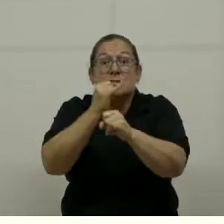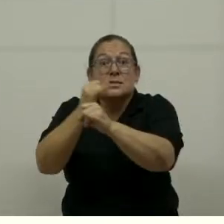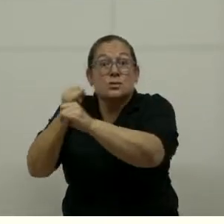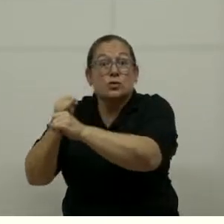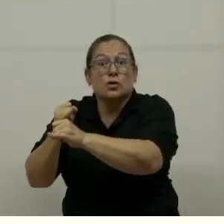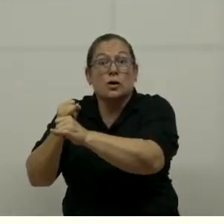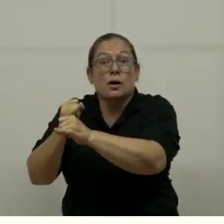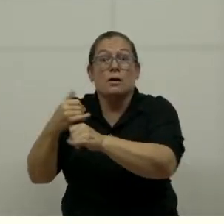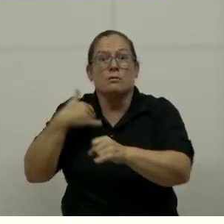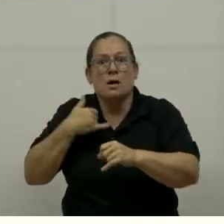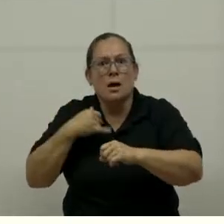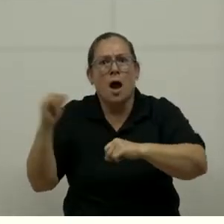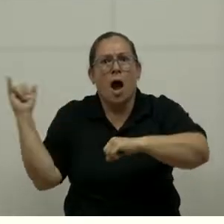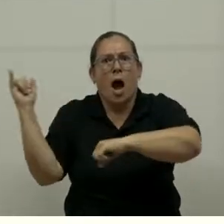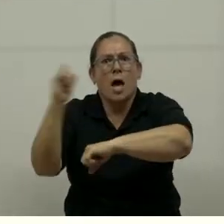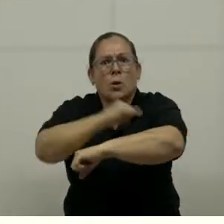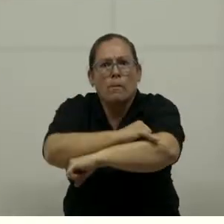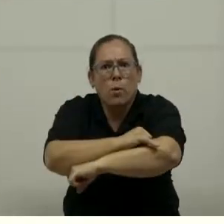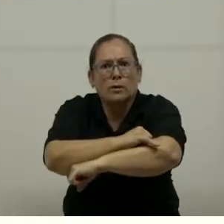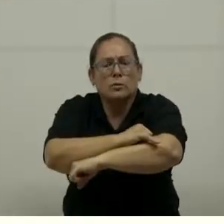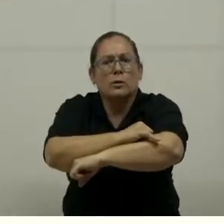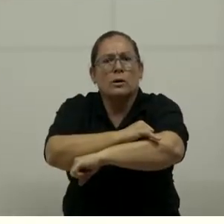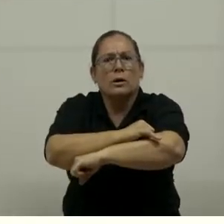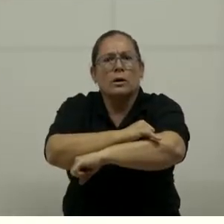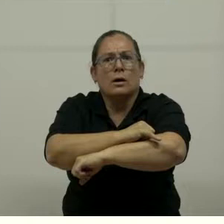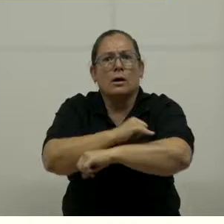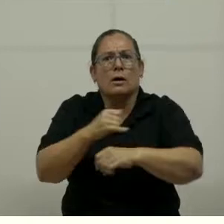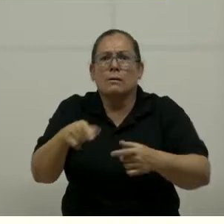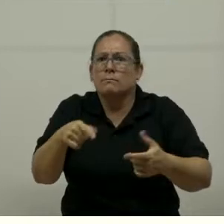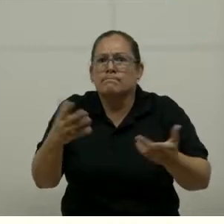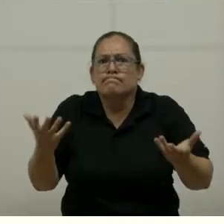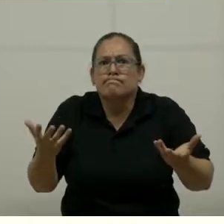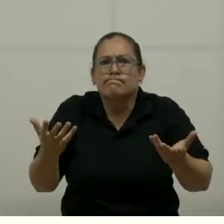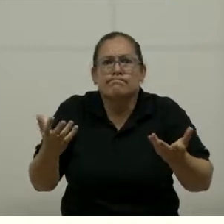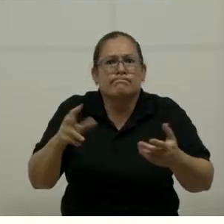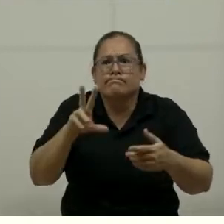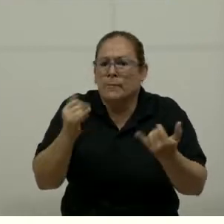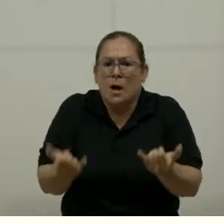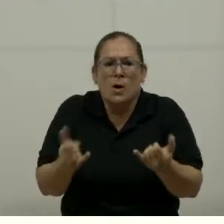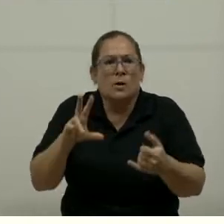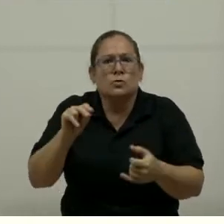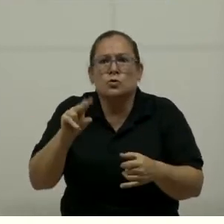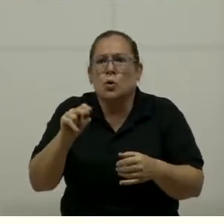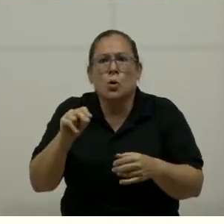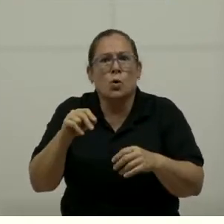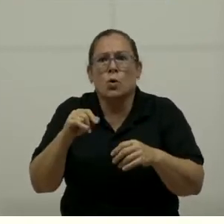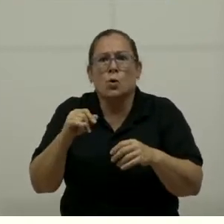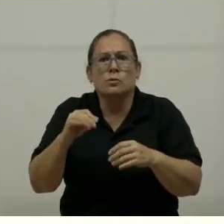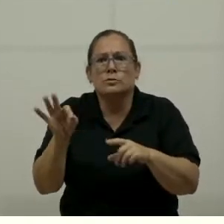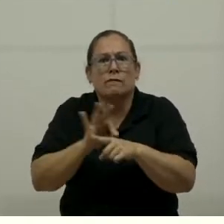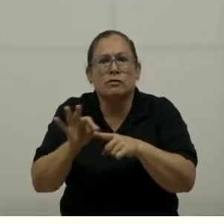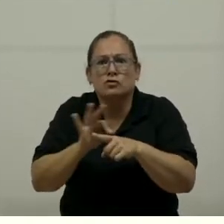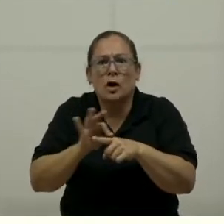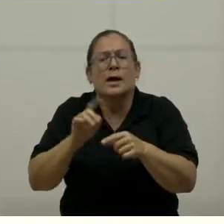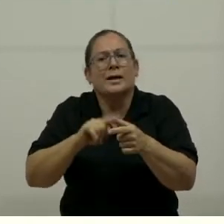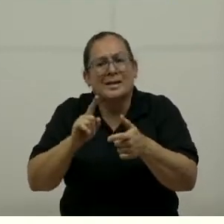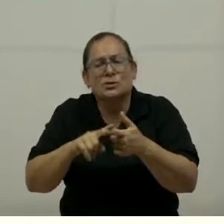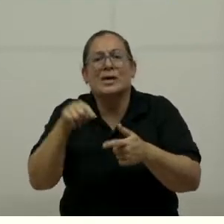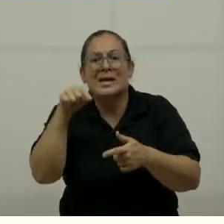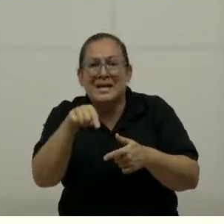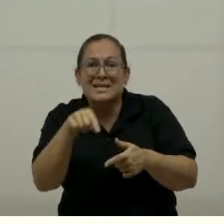aeropuerto y que está, para todos los efectos, apagada. ¿Verdad? Que no está funcionando. Bueno, esas cosas son las que queremos